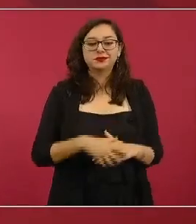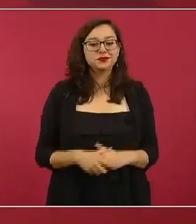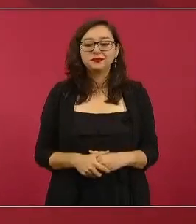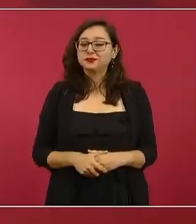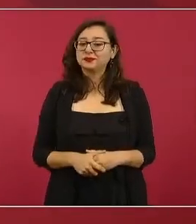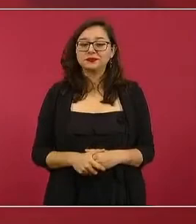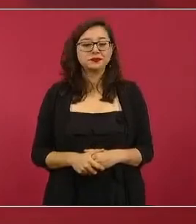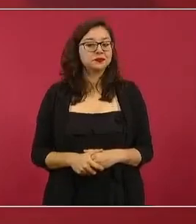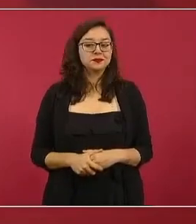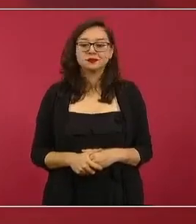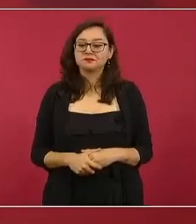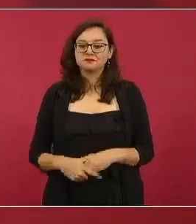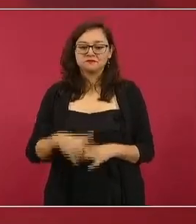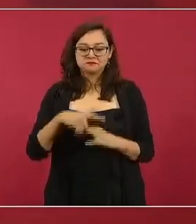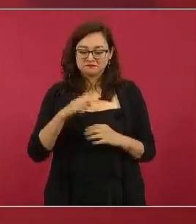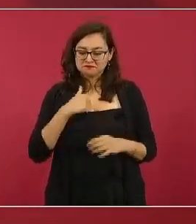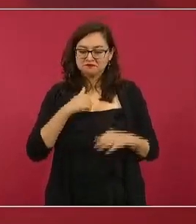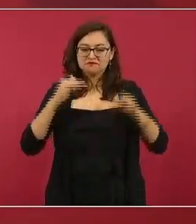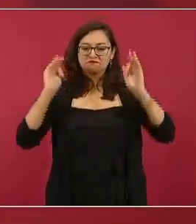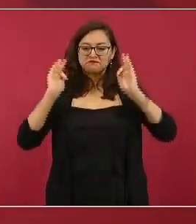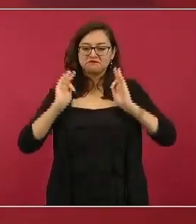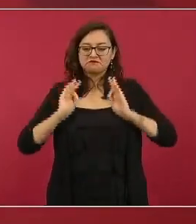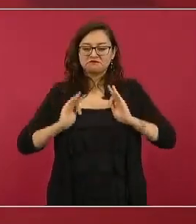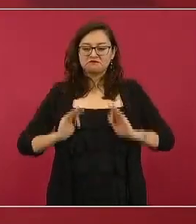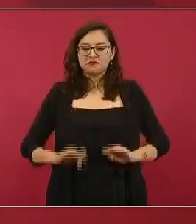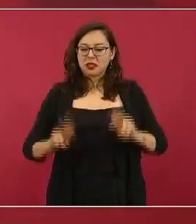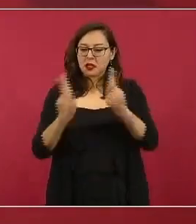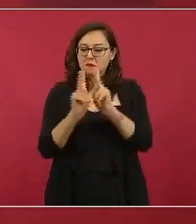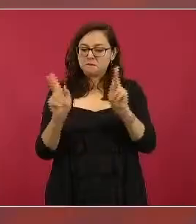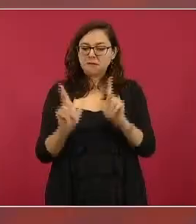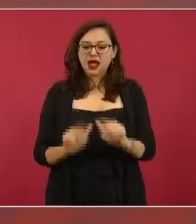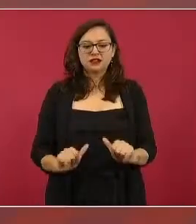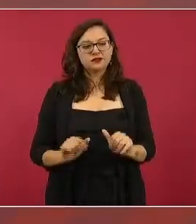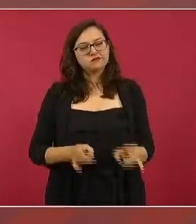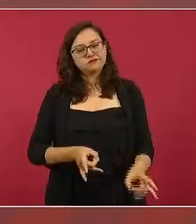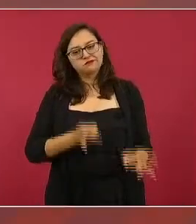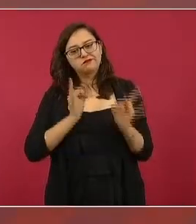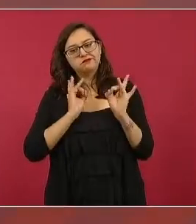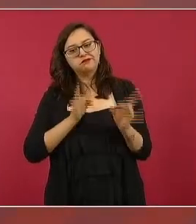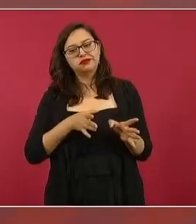y triunfamos sin utilizar la violencia